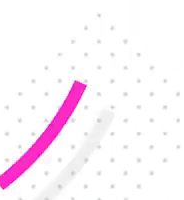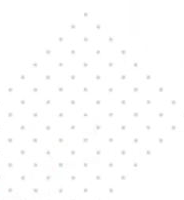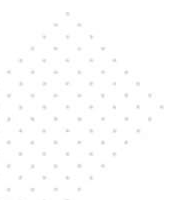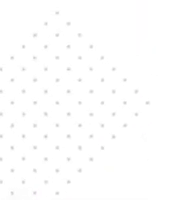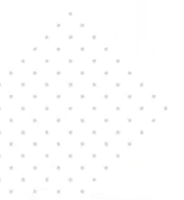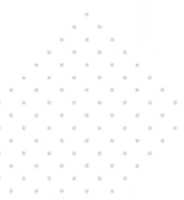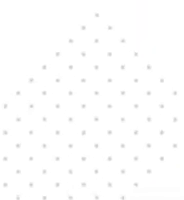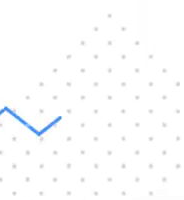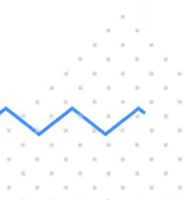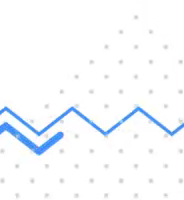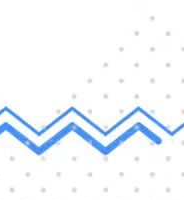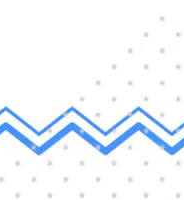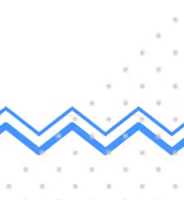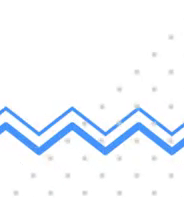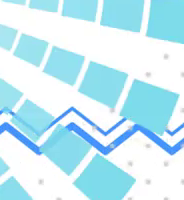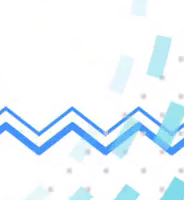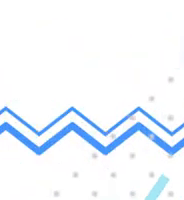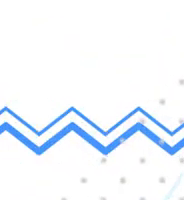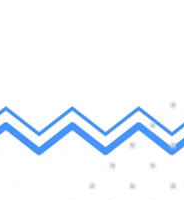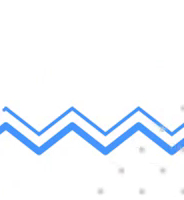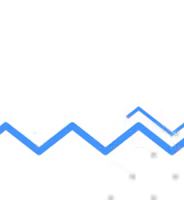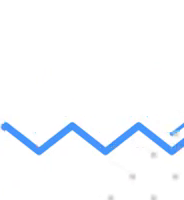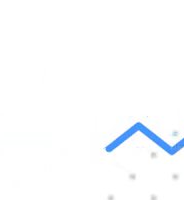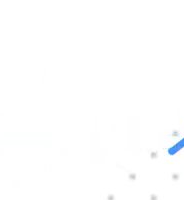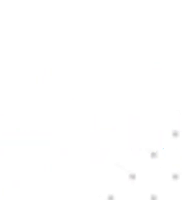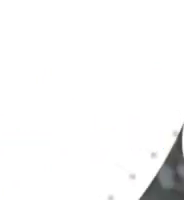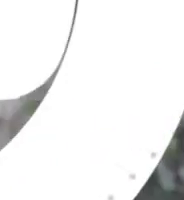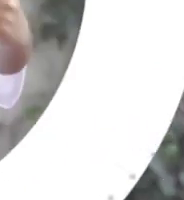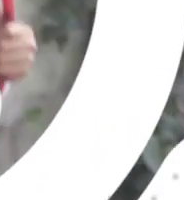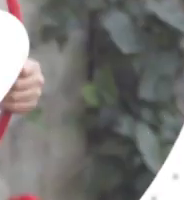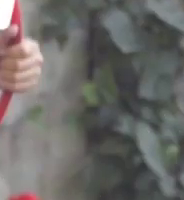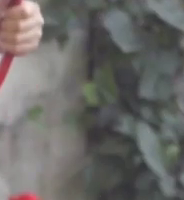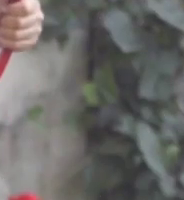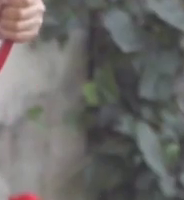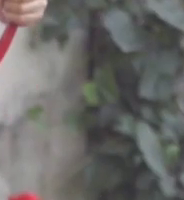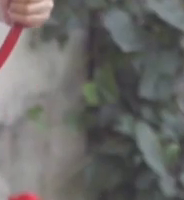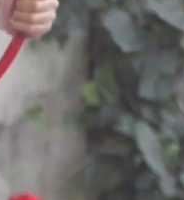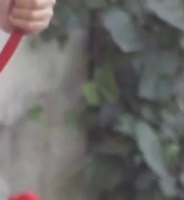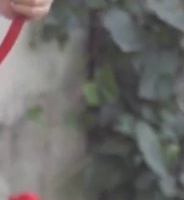Vamos, vamos, vamos.